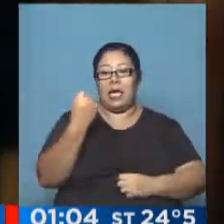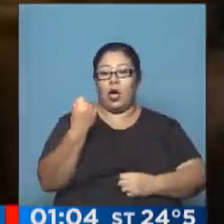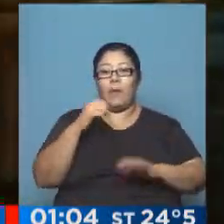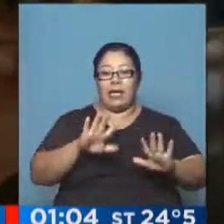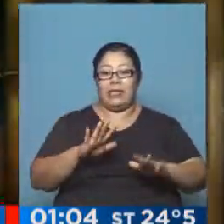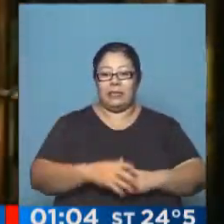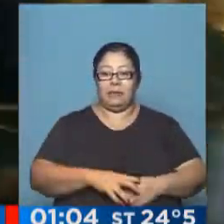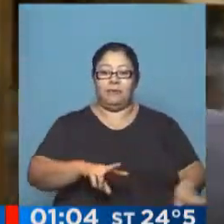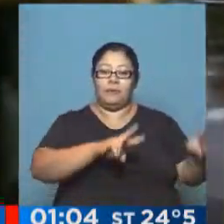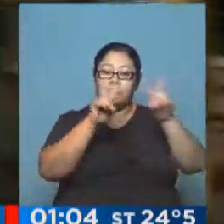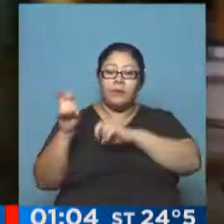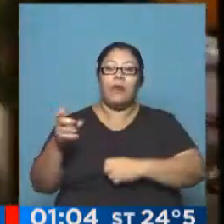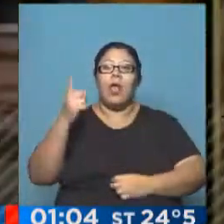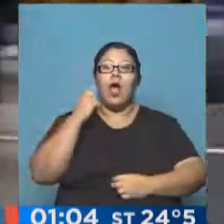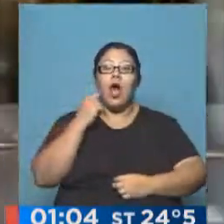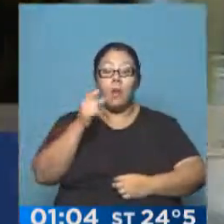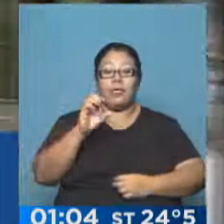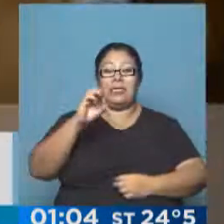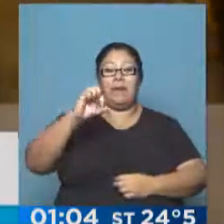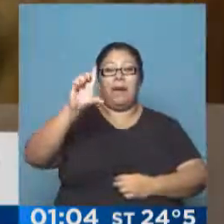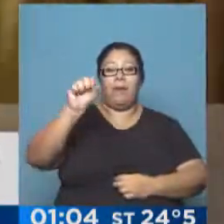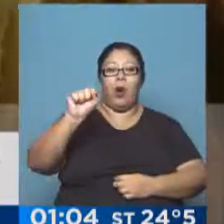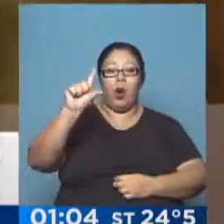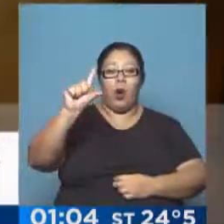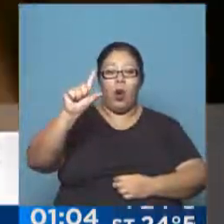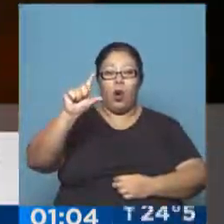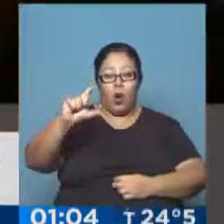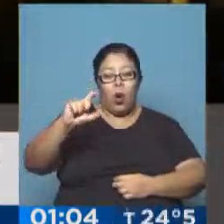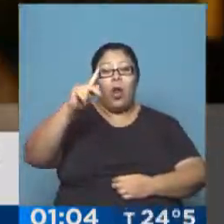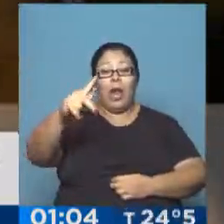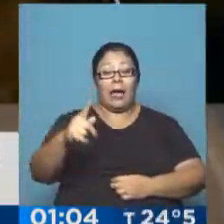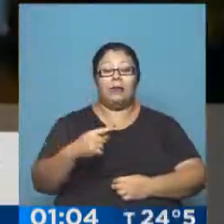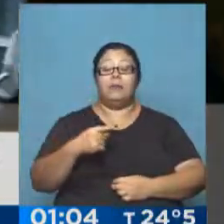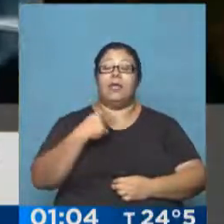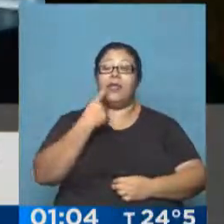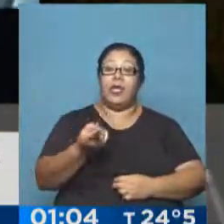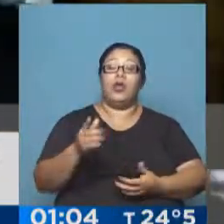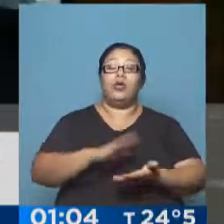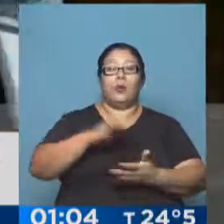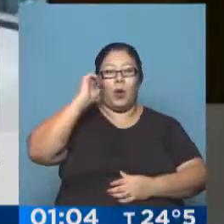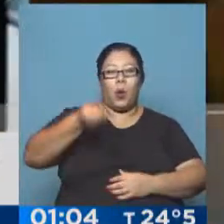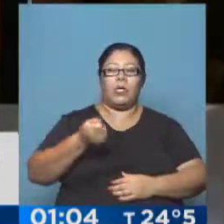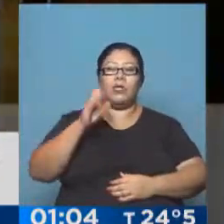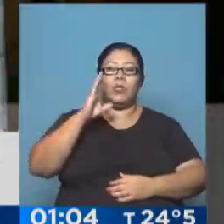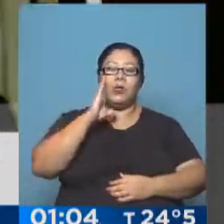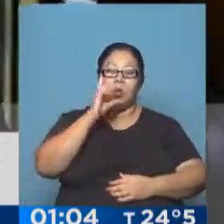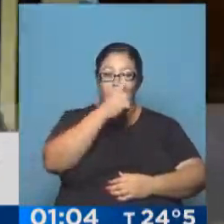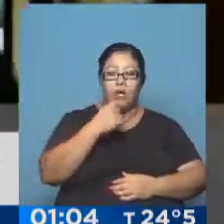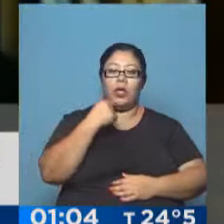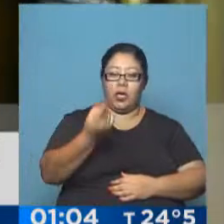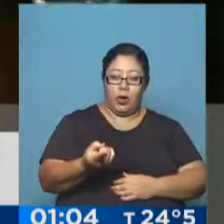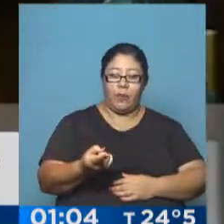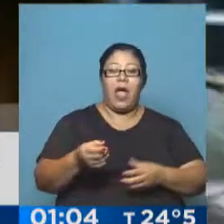Daniel Polak, el mediador designado por el juez neoyorquino Tomás Griesa, advirtió que el anuncio realizado por el abogado del fondo de Paul Singer